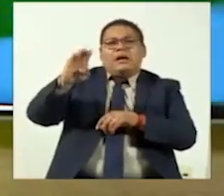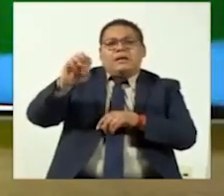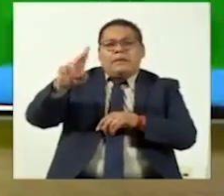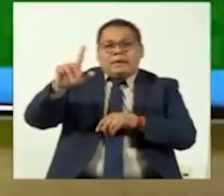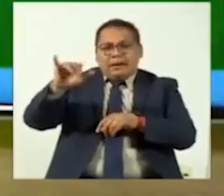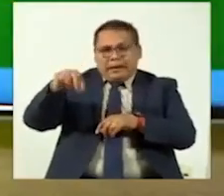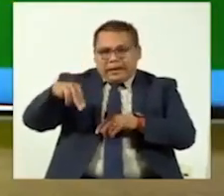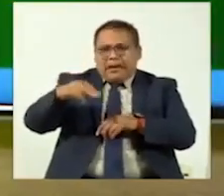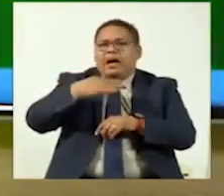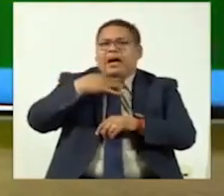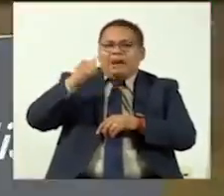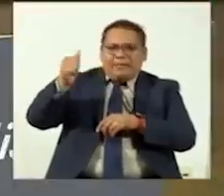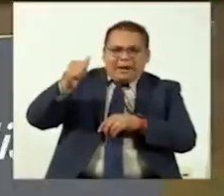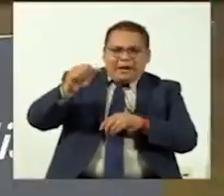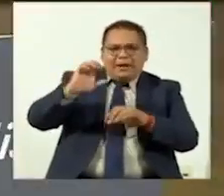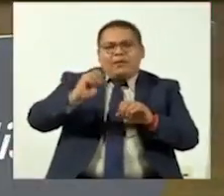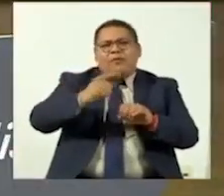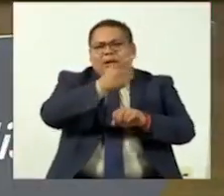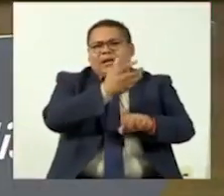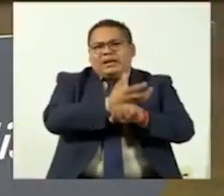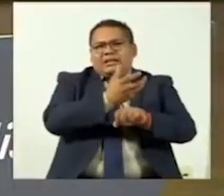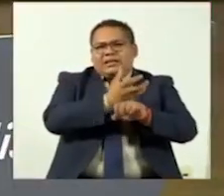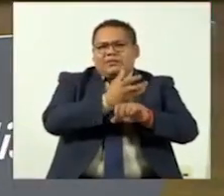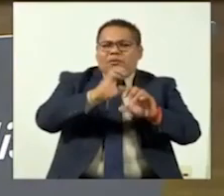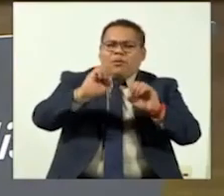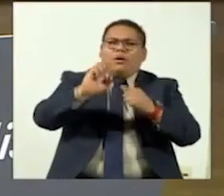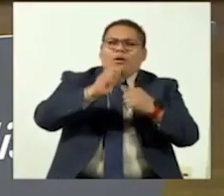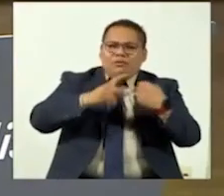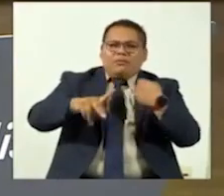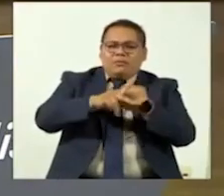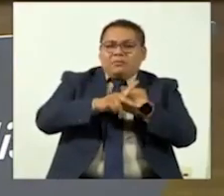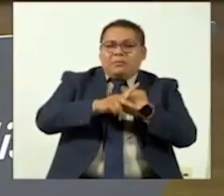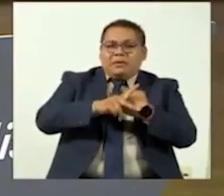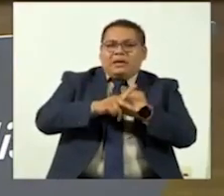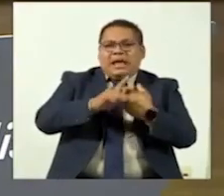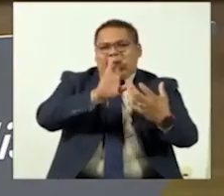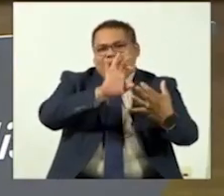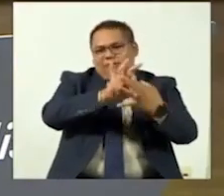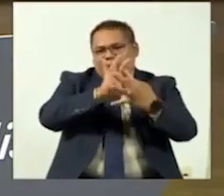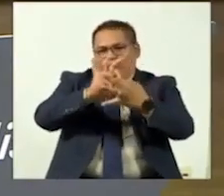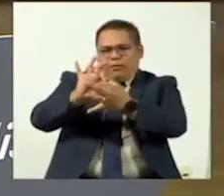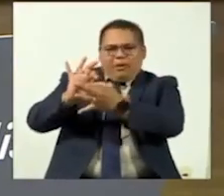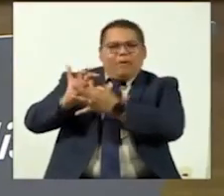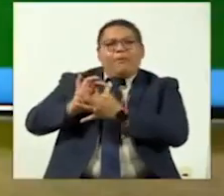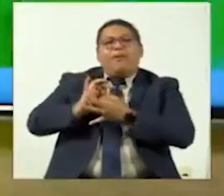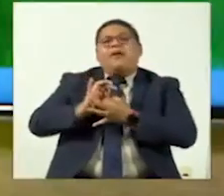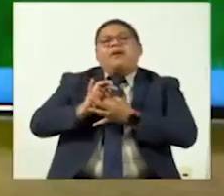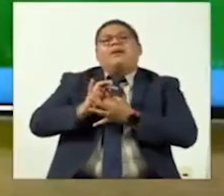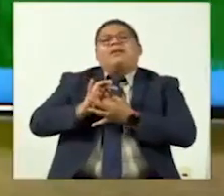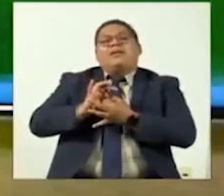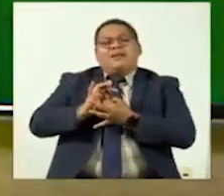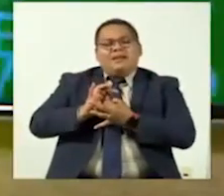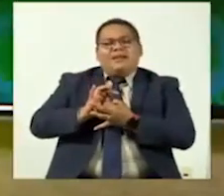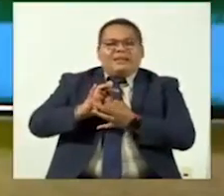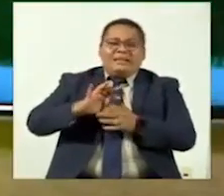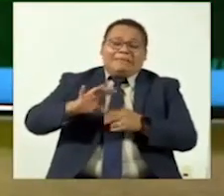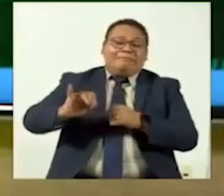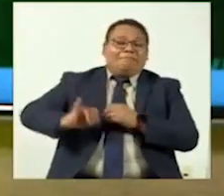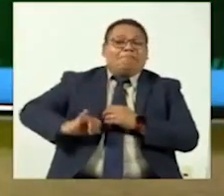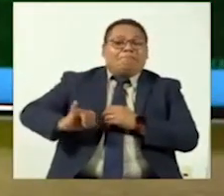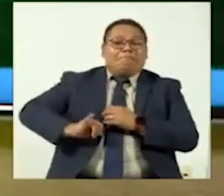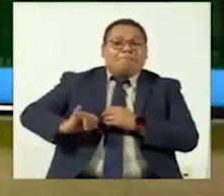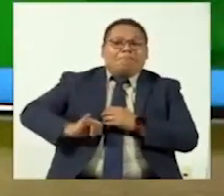o en cualquier ciudad de Estados Unidos o de Europa, etcétera. Entonces, sí fue como bastante interesante este